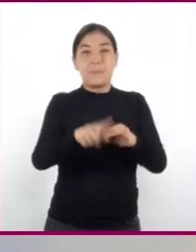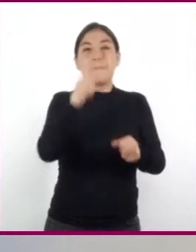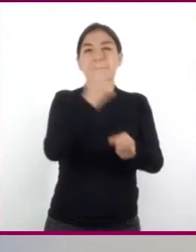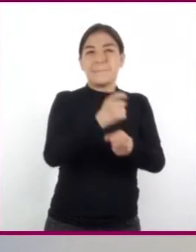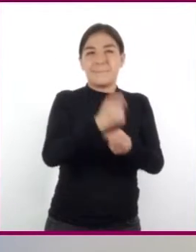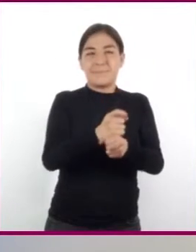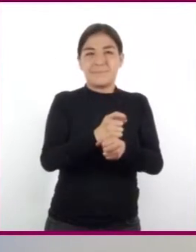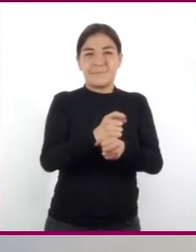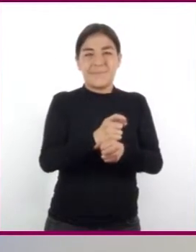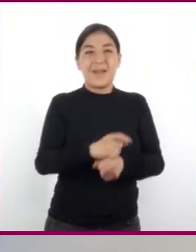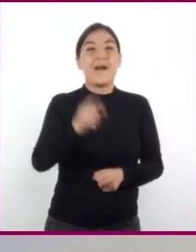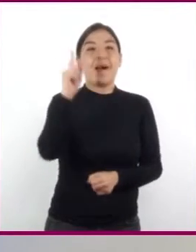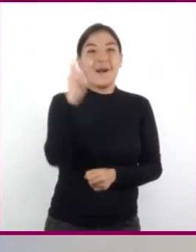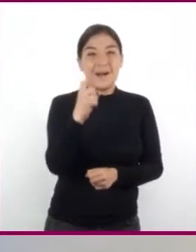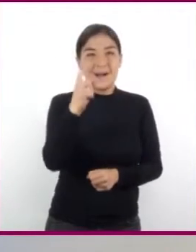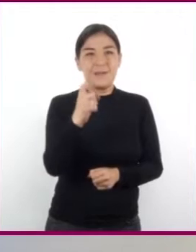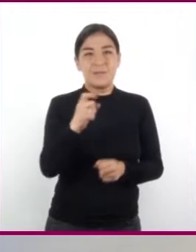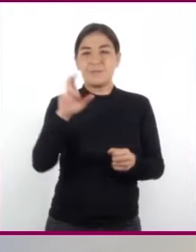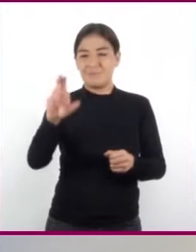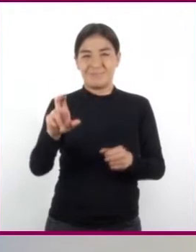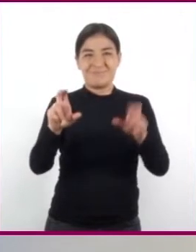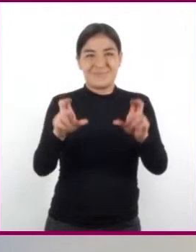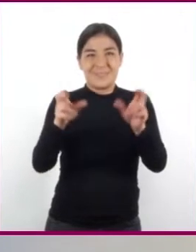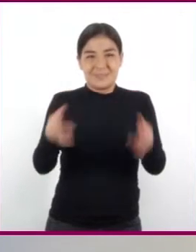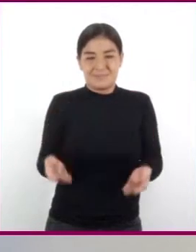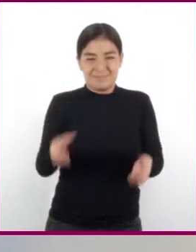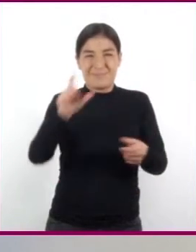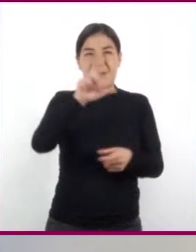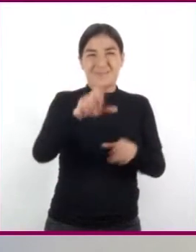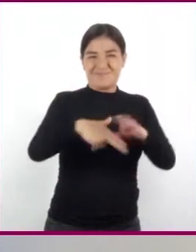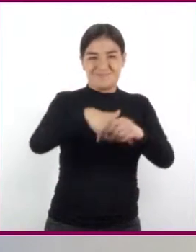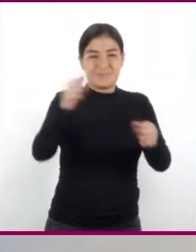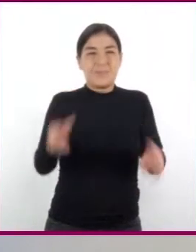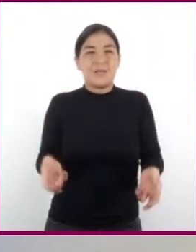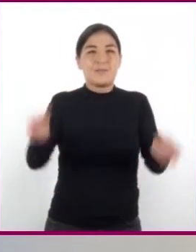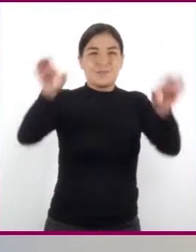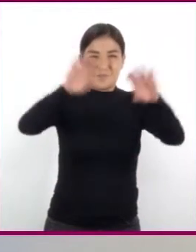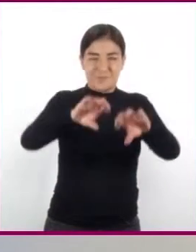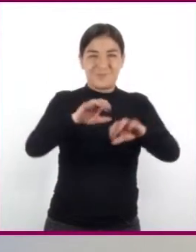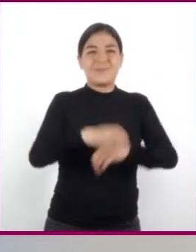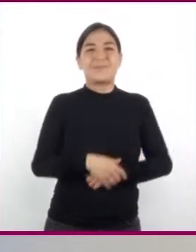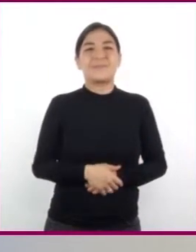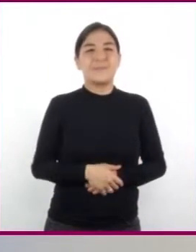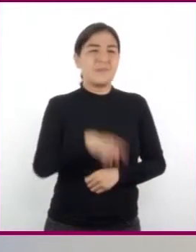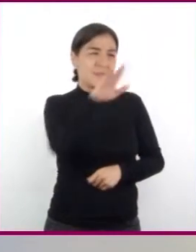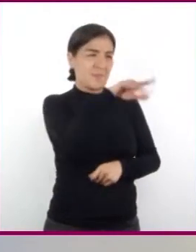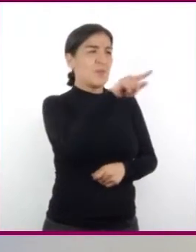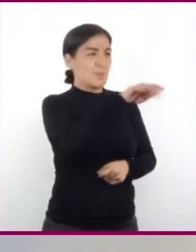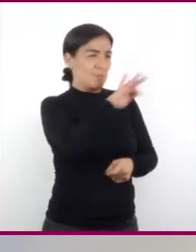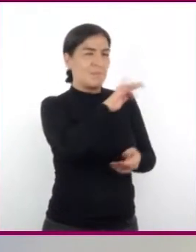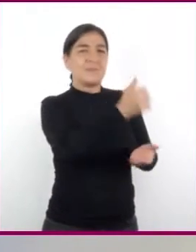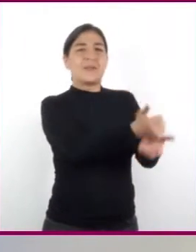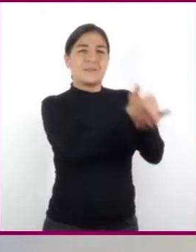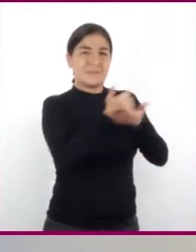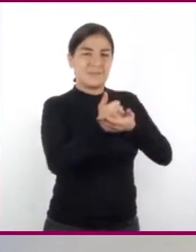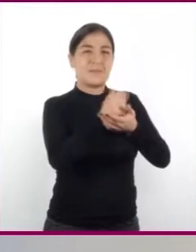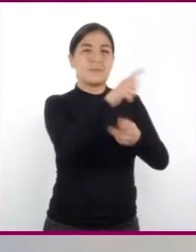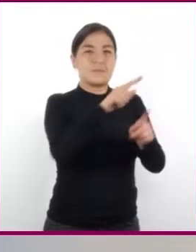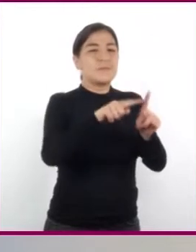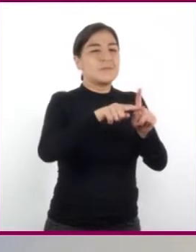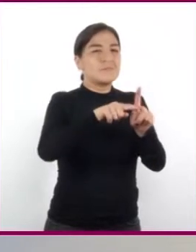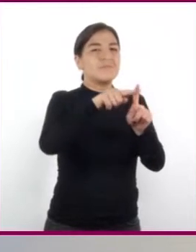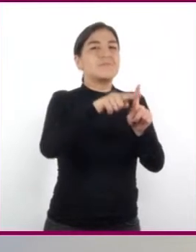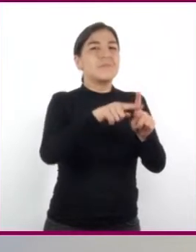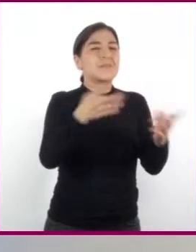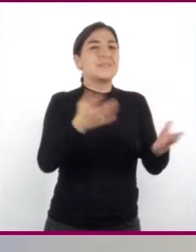mezclar el agua de ambos vasos en este recipiente. Enrique, ¿podrías tomar nuevamente la temperatura?